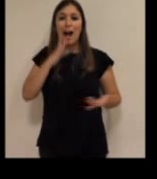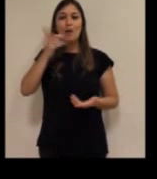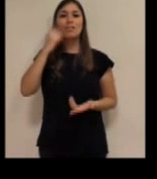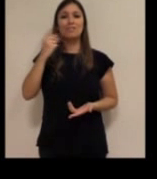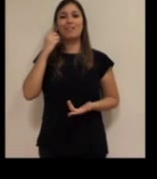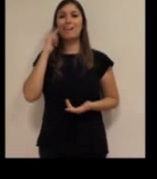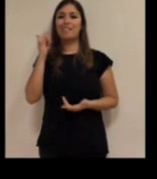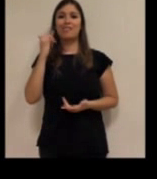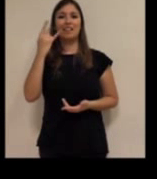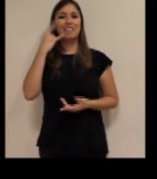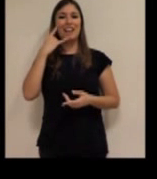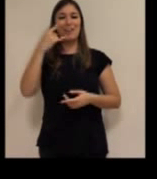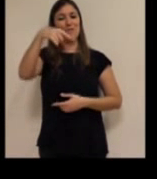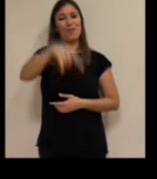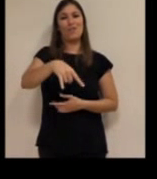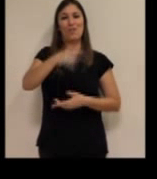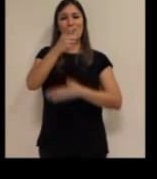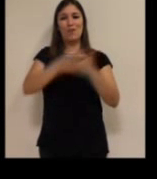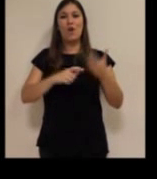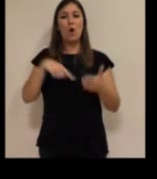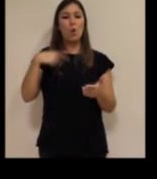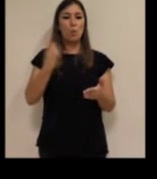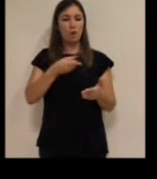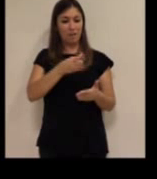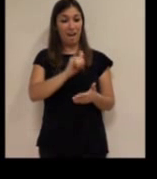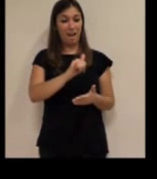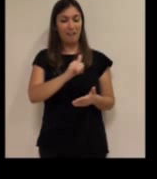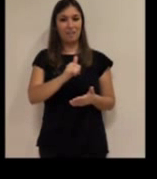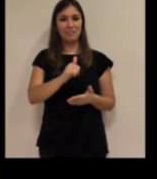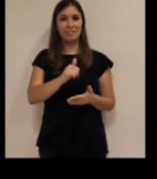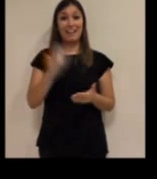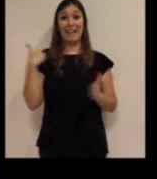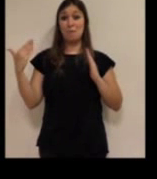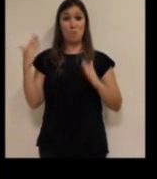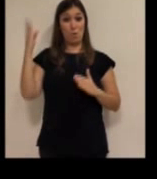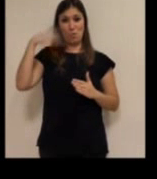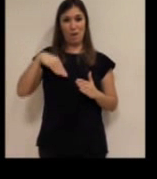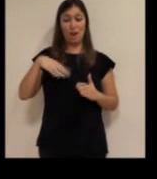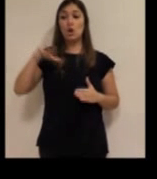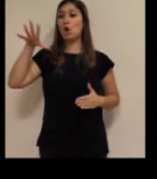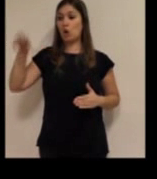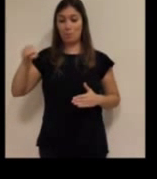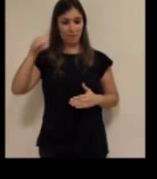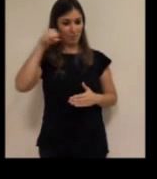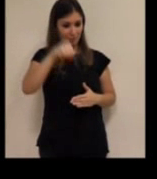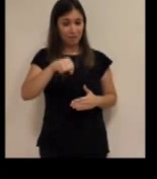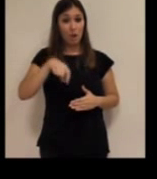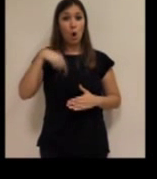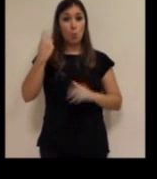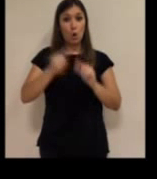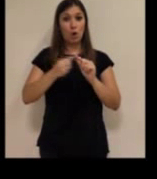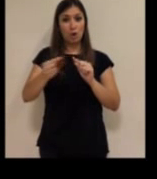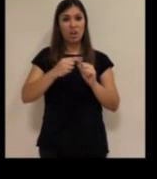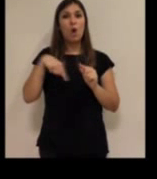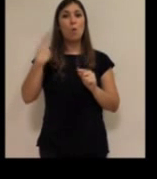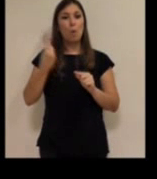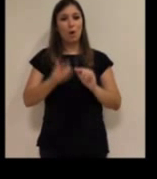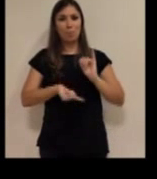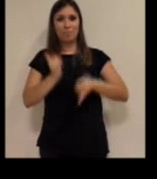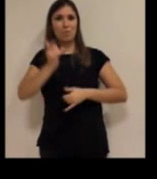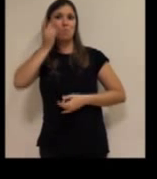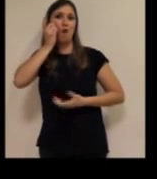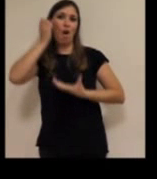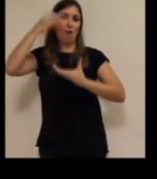tener un teléfono y después incorporarte el teléfono, que encima ni siquiera lo tenías, y incorporarte el teléfono para tener el servicio de resistencia móvil. Ahí,